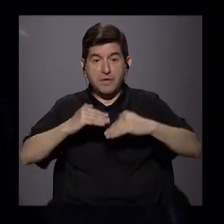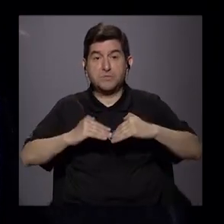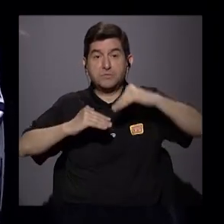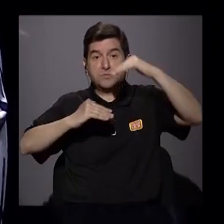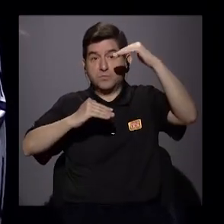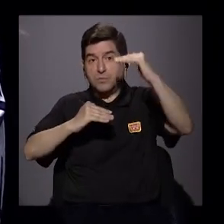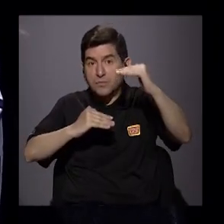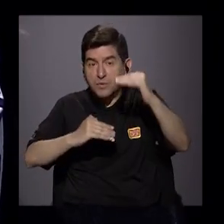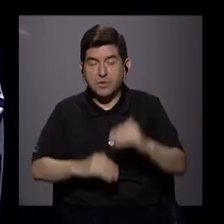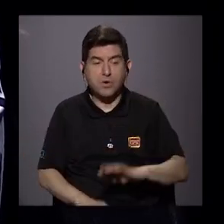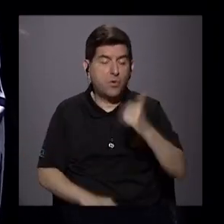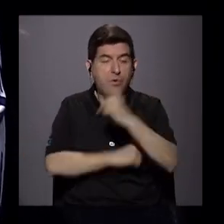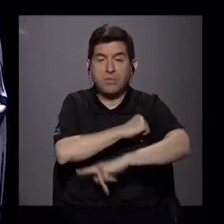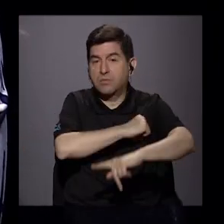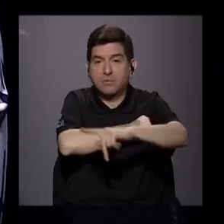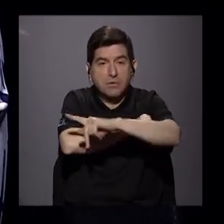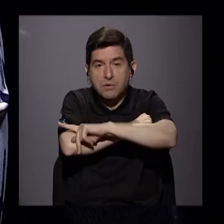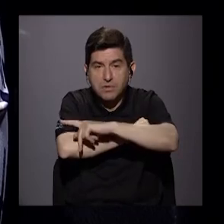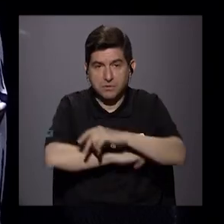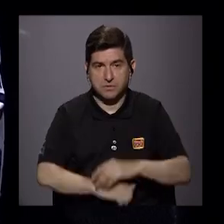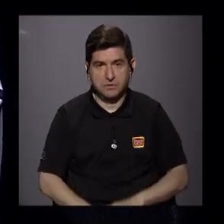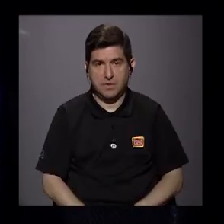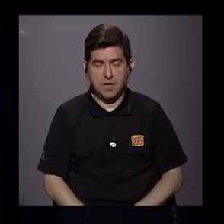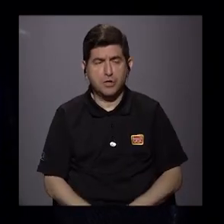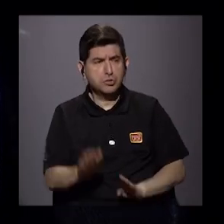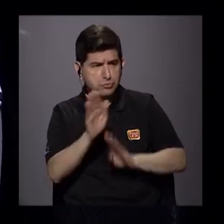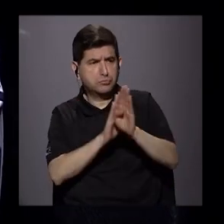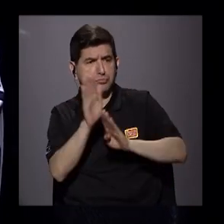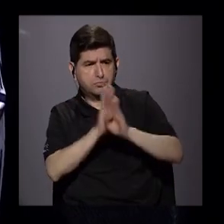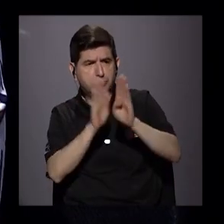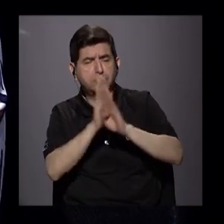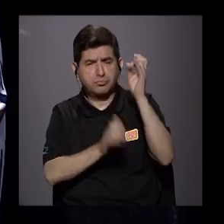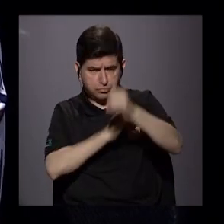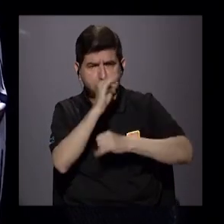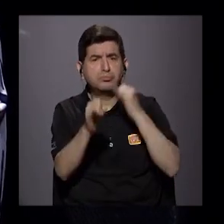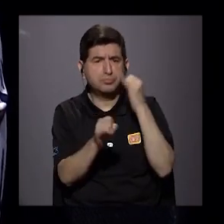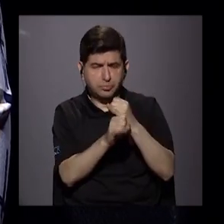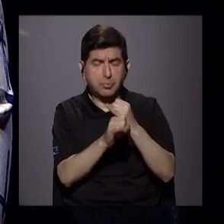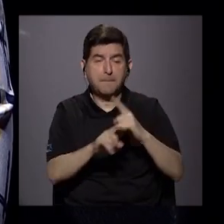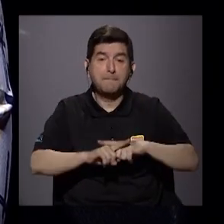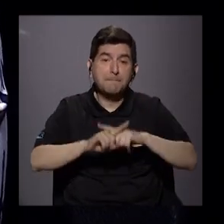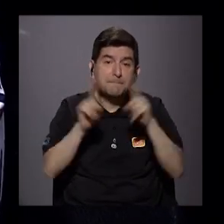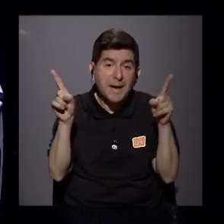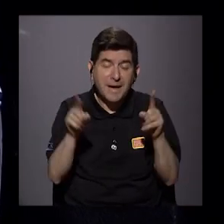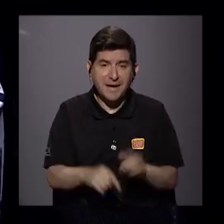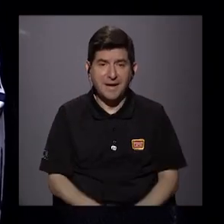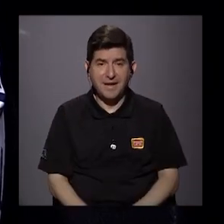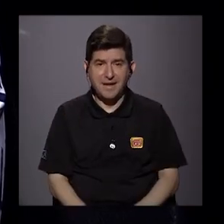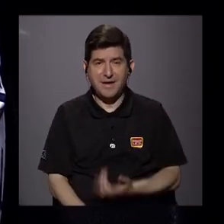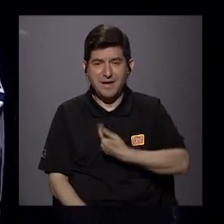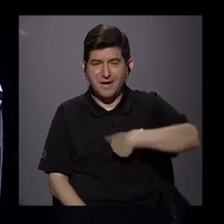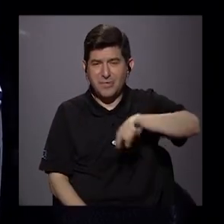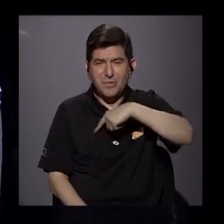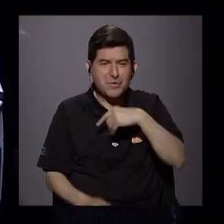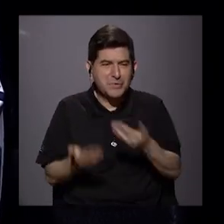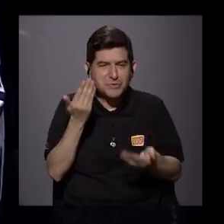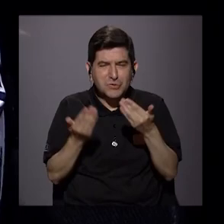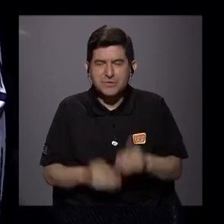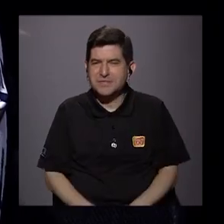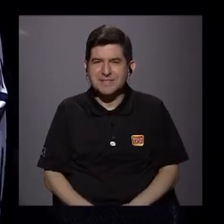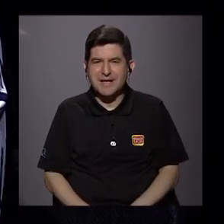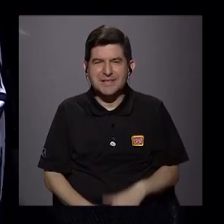mayores que otros países muy desarrollados a nivel internacional. Pero sí hemos hecho las cosas tal vez un poco